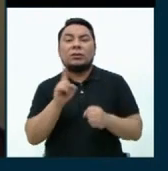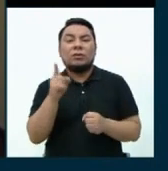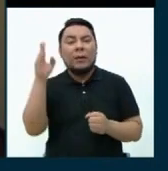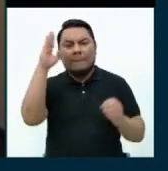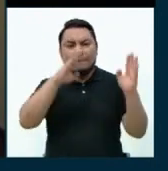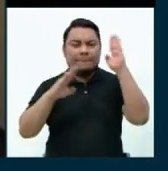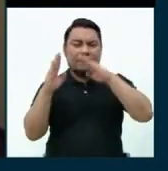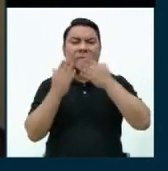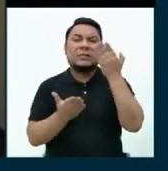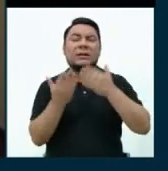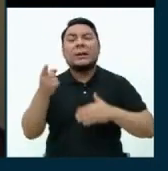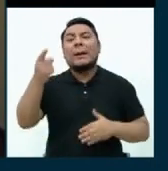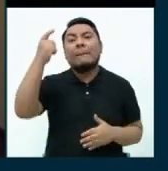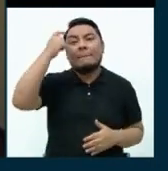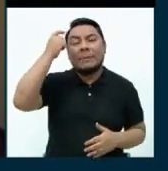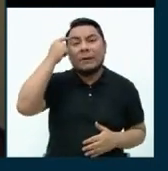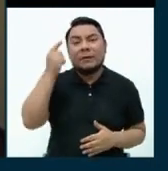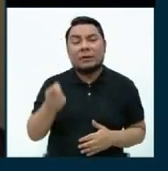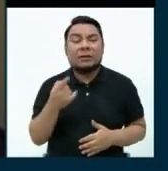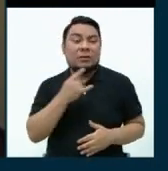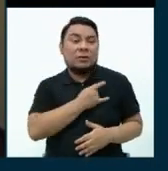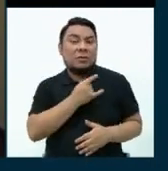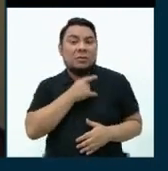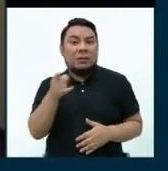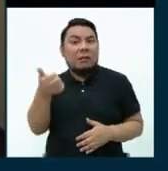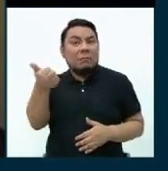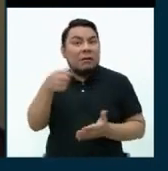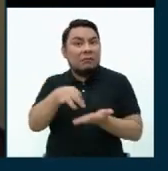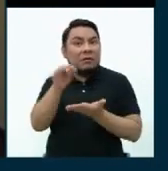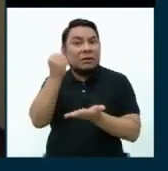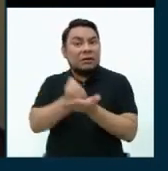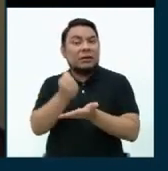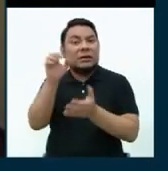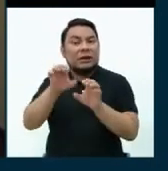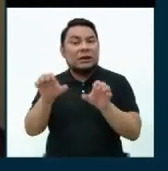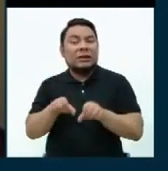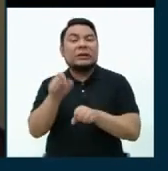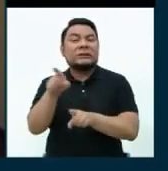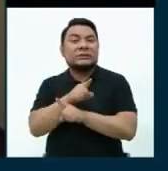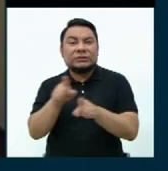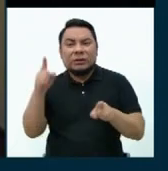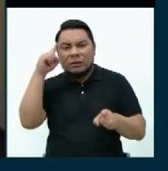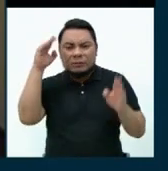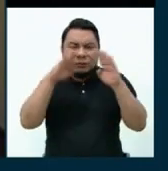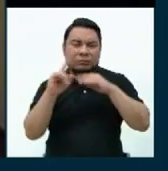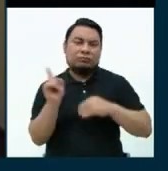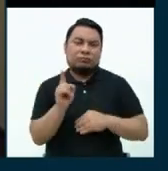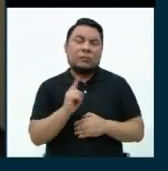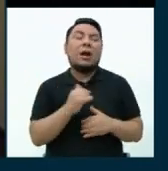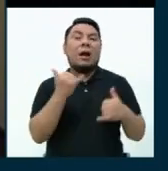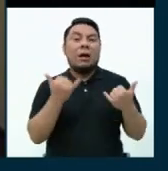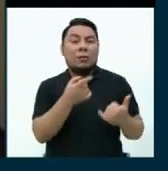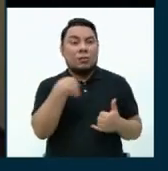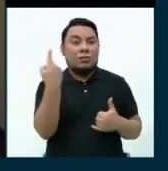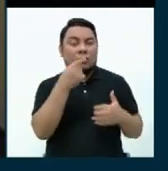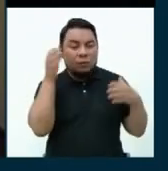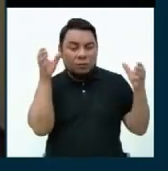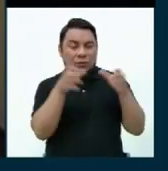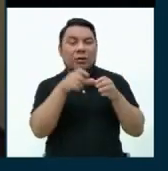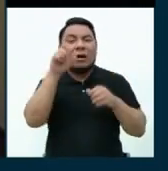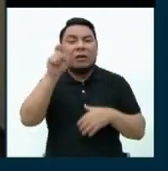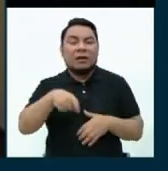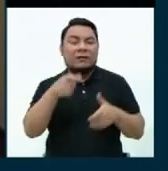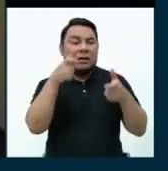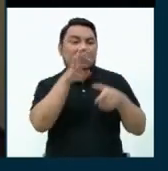preocupación de repente de pensar de si esta universidad está licenciada o no está licenciada. Por eso es ahí donde nosotros como Congreso tenemos que